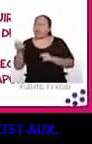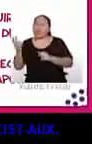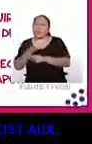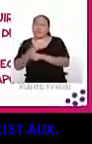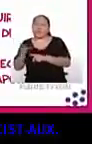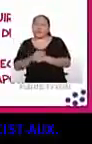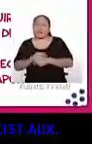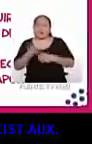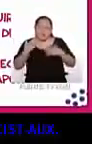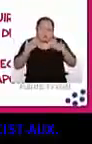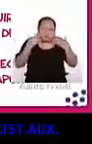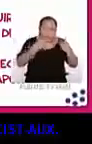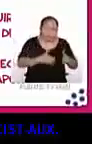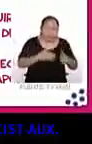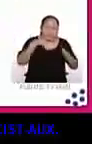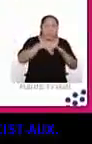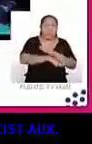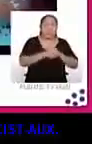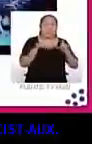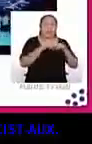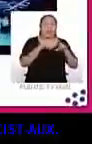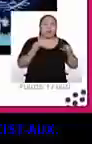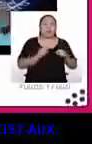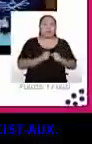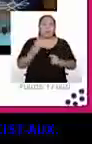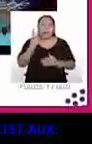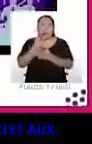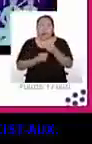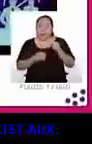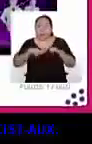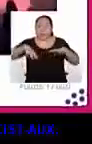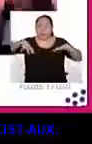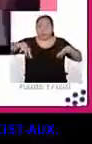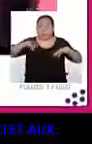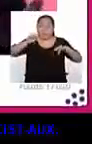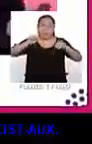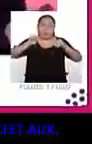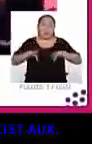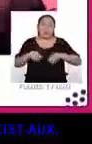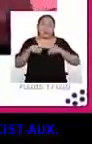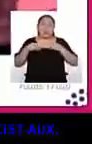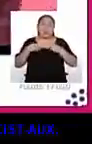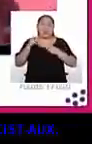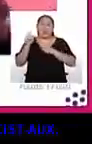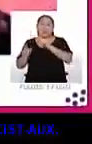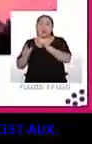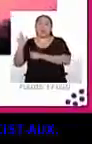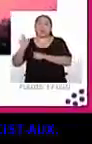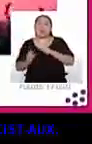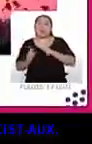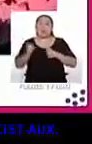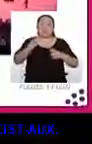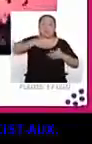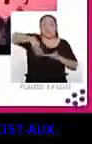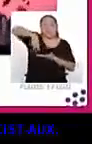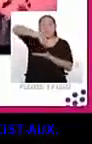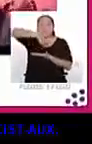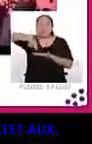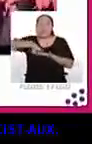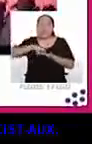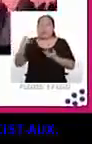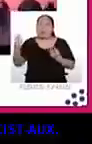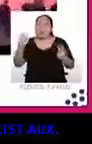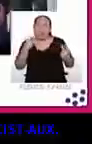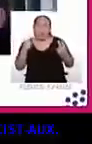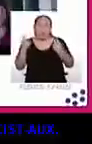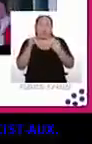únicamente al pop hecho dentro de Japón. Ambos géneros son reconocibles porque sus integrantes hacen coreografías que atrapan